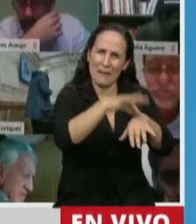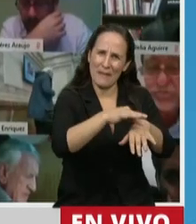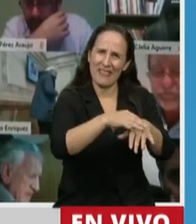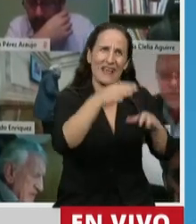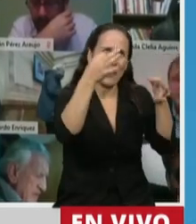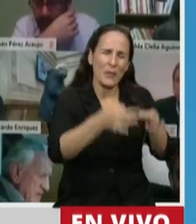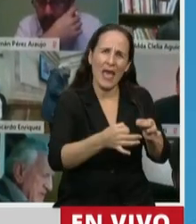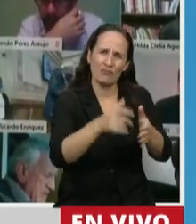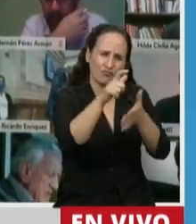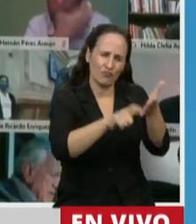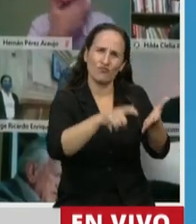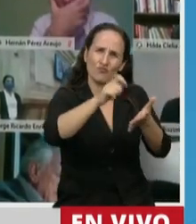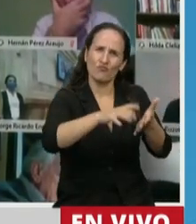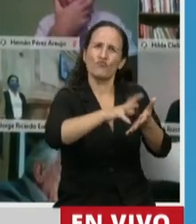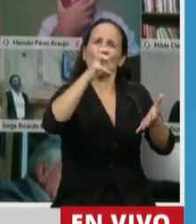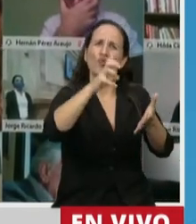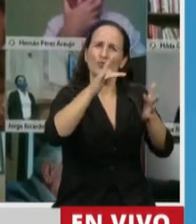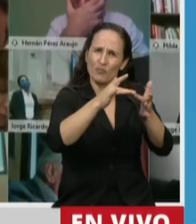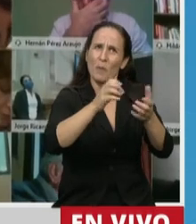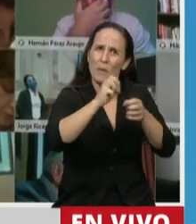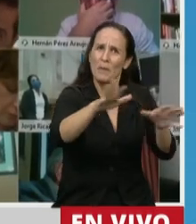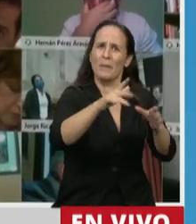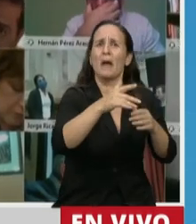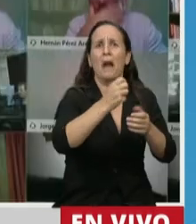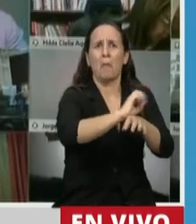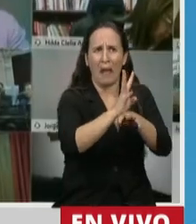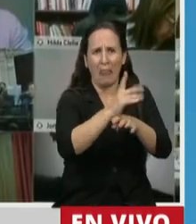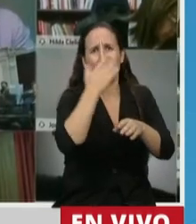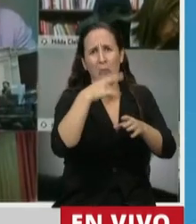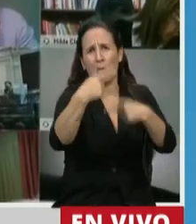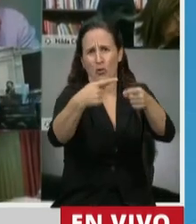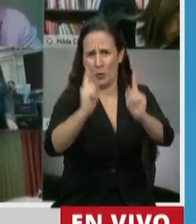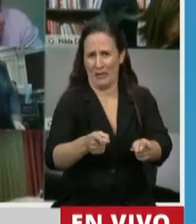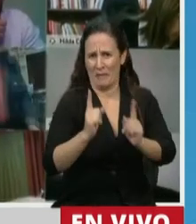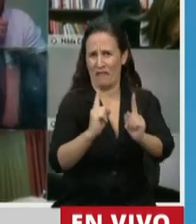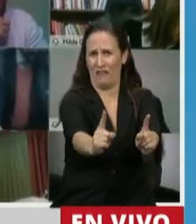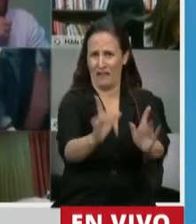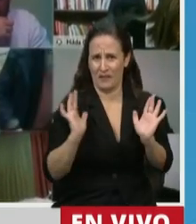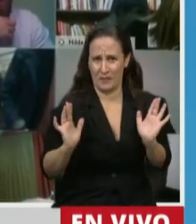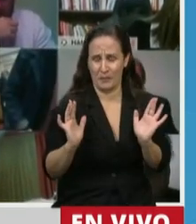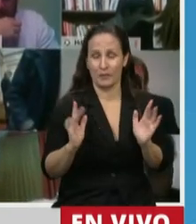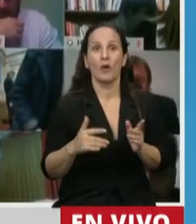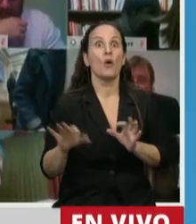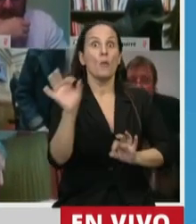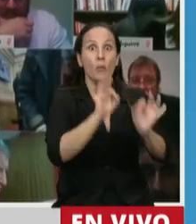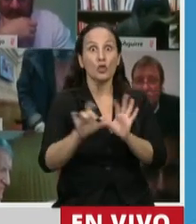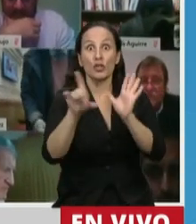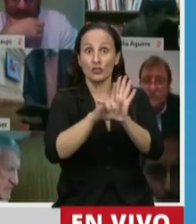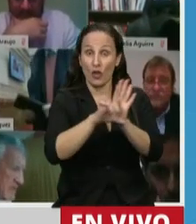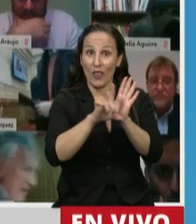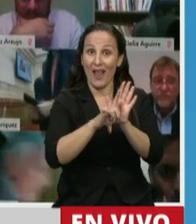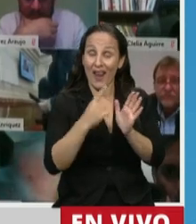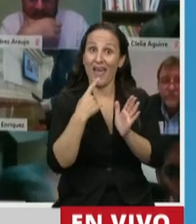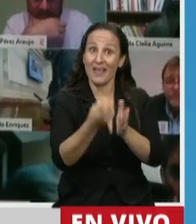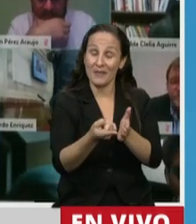el momento de la pandemia. También es importante considerar que en el proyecto de ley se han tenido muy en cuenta